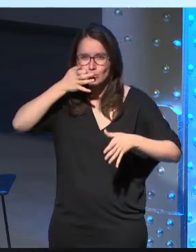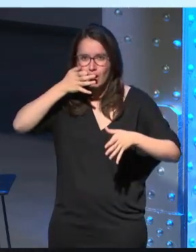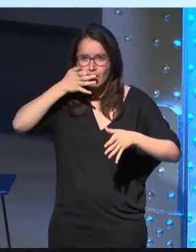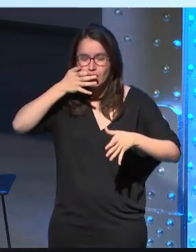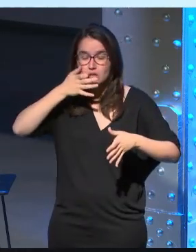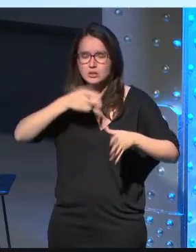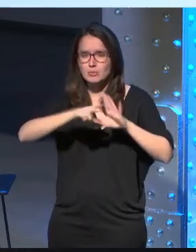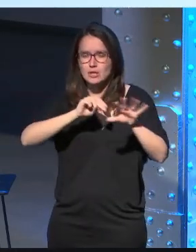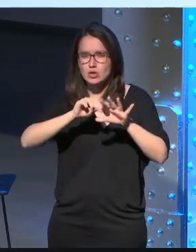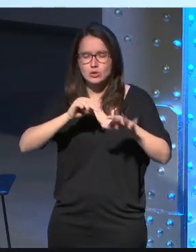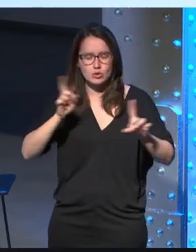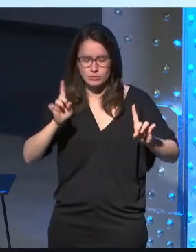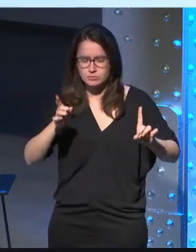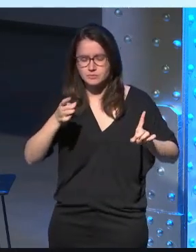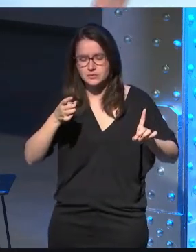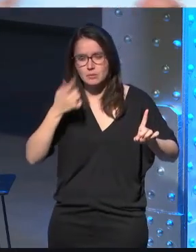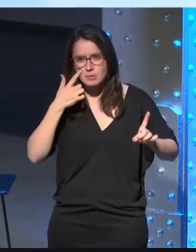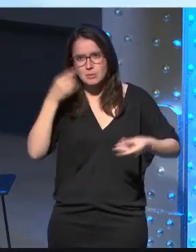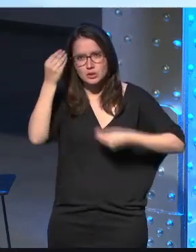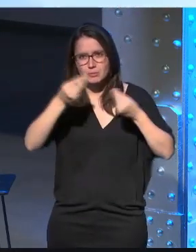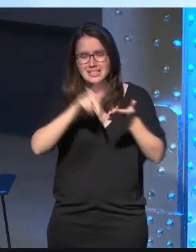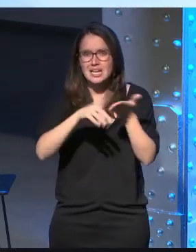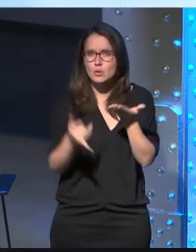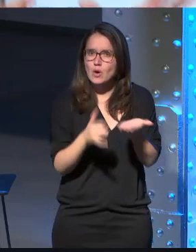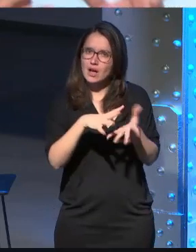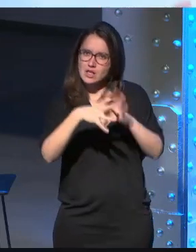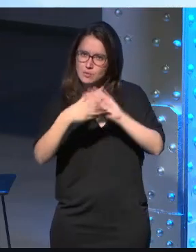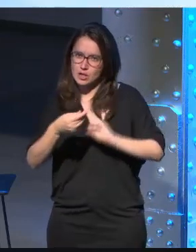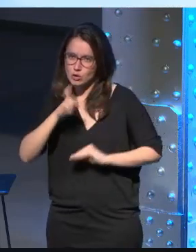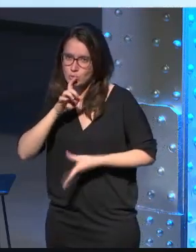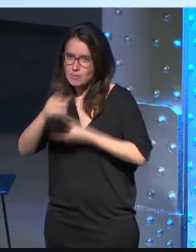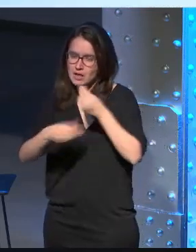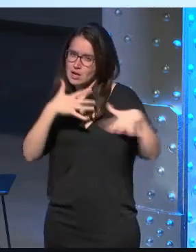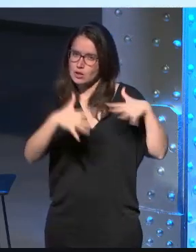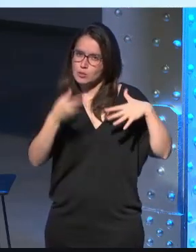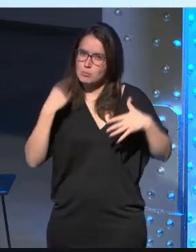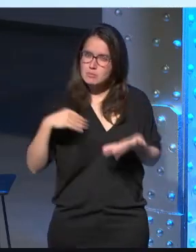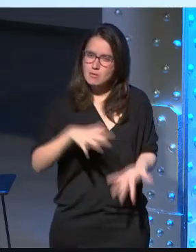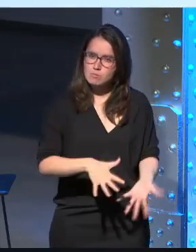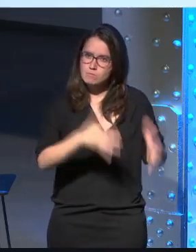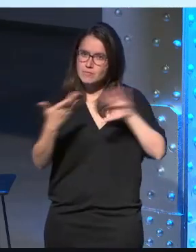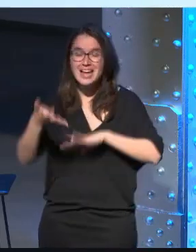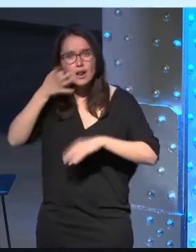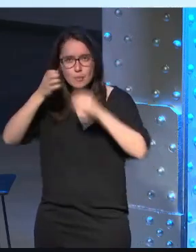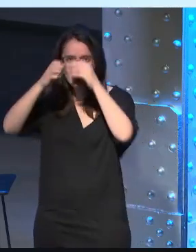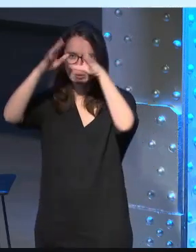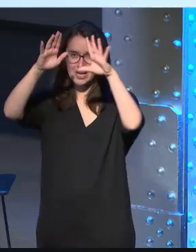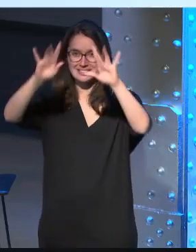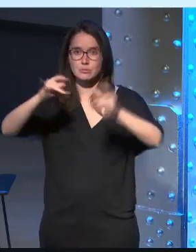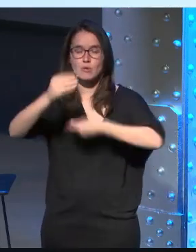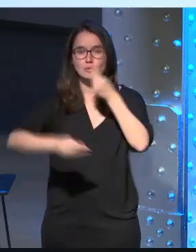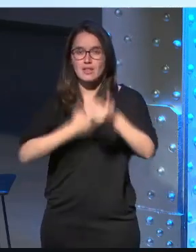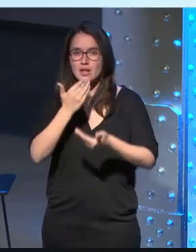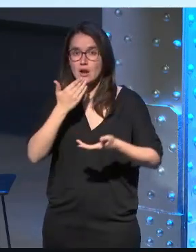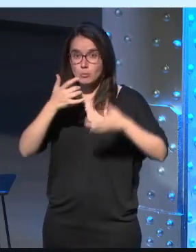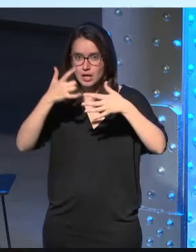de no, no vamos a grabar un vídeo vamos a pensar cómo adaptar el lenguaje que habéis utilizado para hacer esta acción lo vamos a pasar a realidad virtual y vamos a hacer algo que